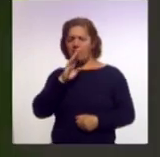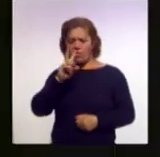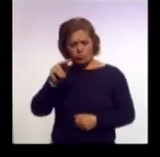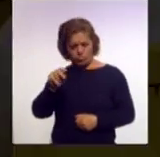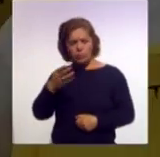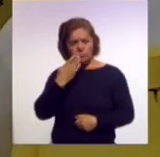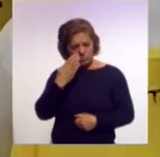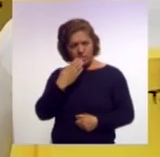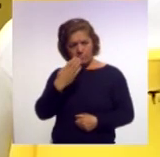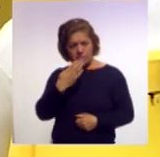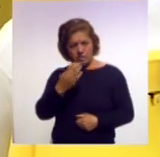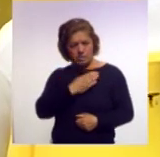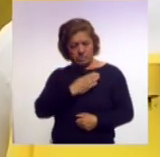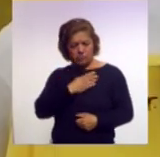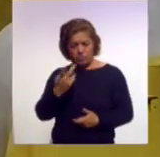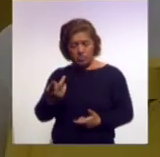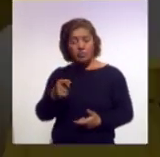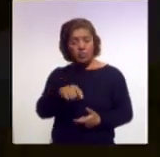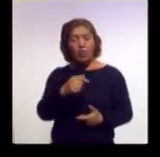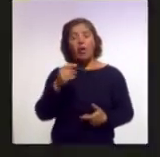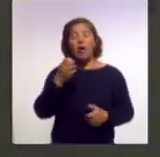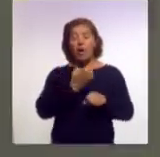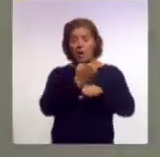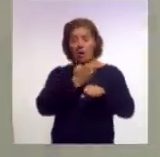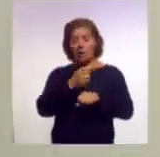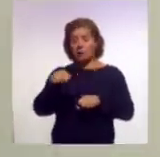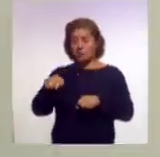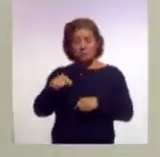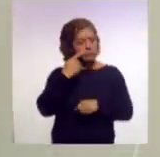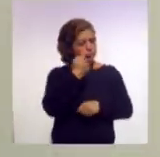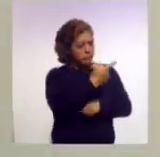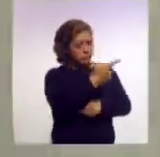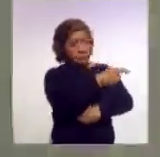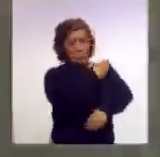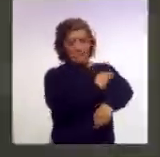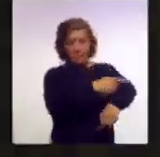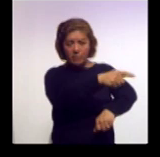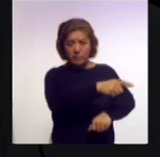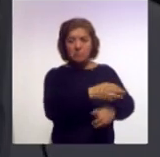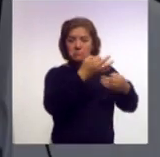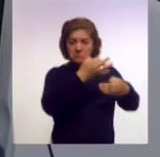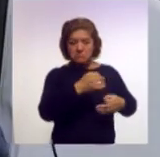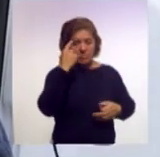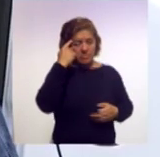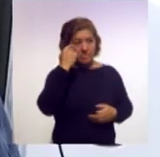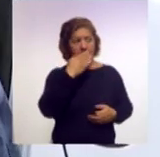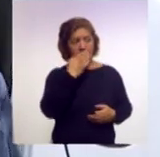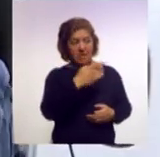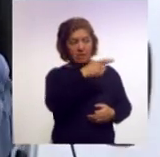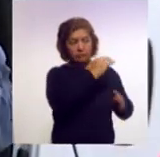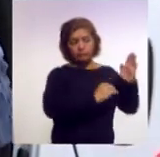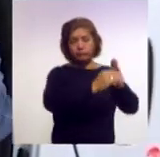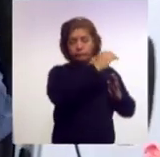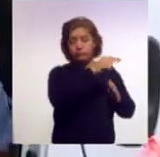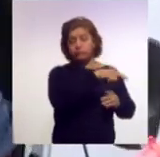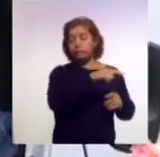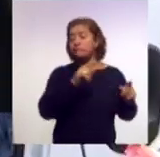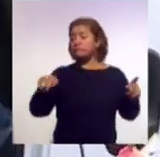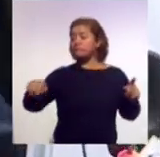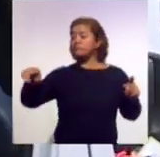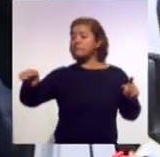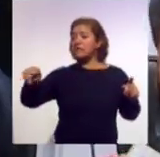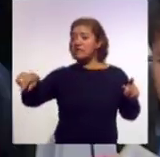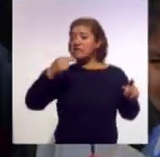por alguna niña, por algún niño, a través de una familia certificada que resulta apta e idónea para brindar cuidados a una niña o niña.